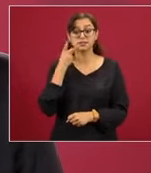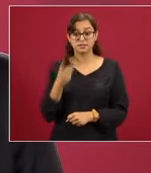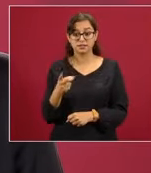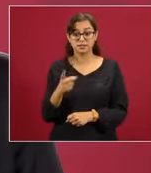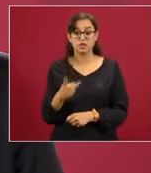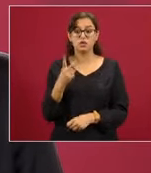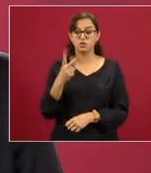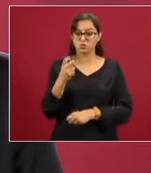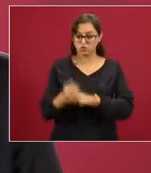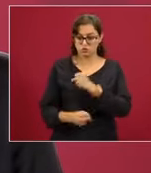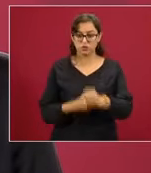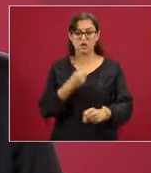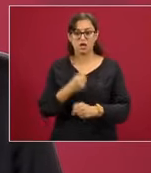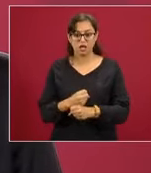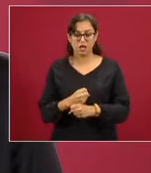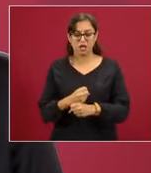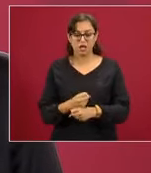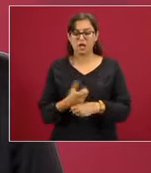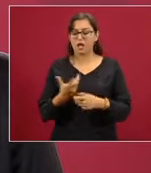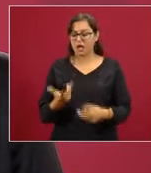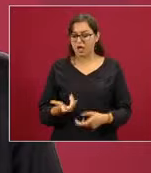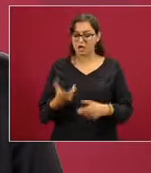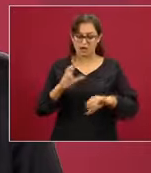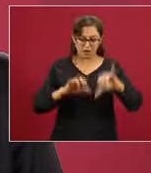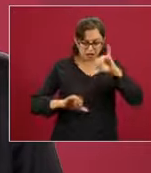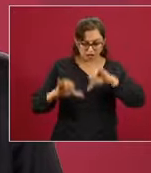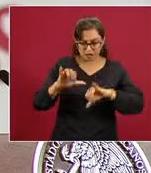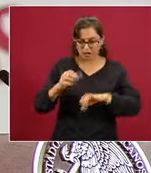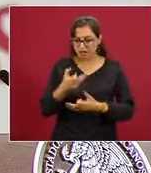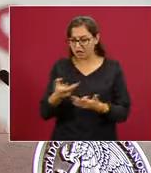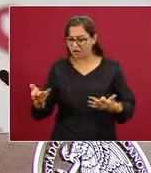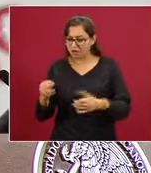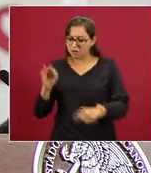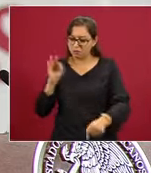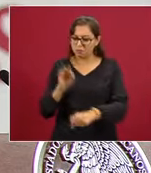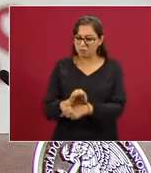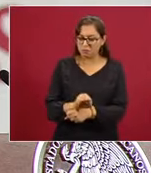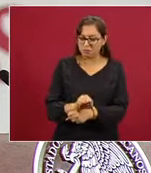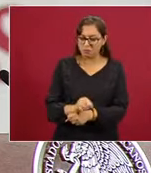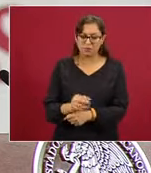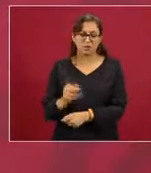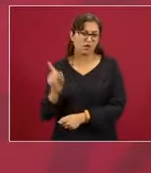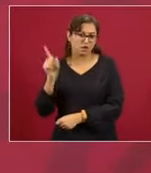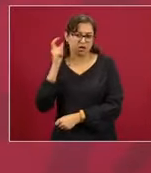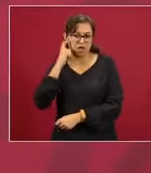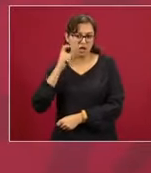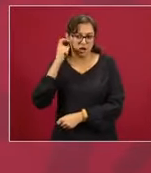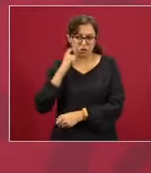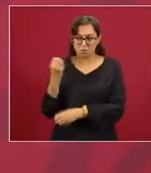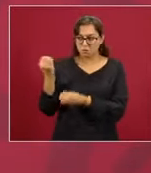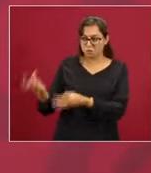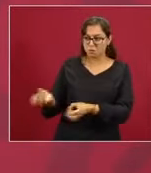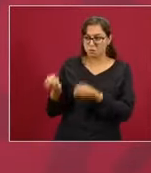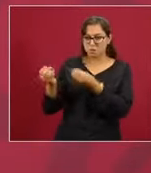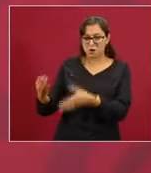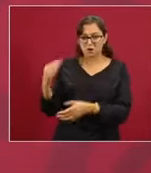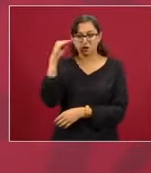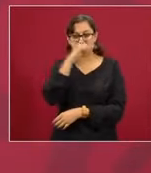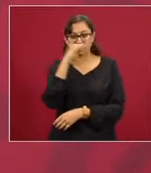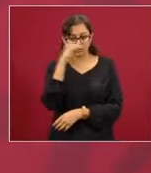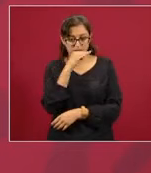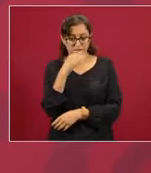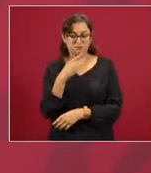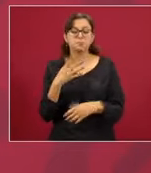entregando de manera gratuita los fertilizantes en Guerrero y vamos a ampliar este programa, pero